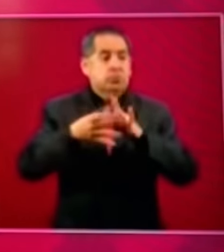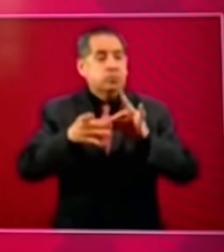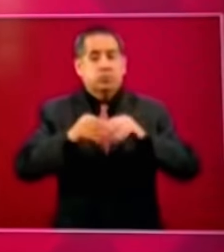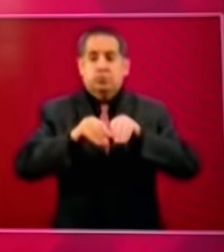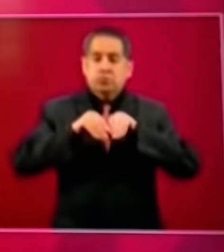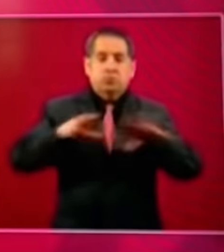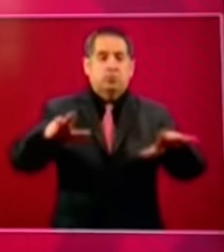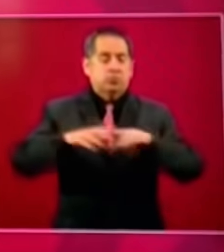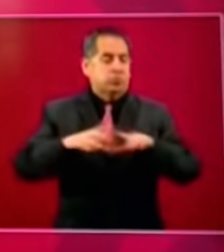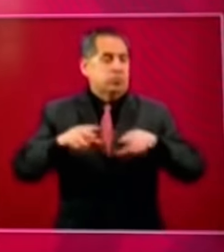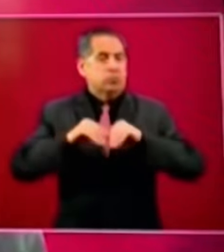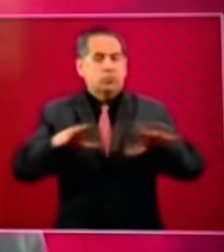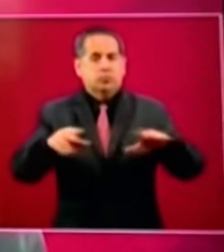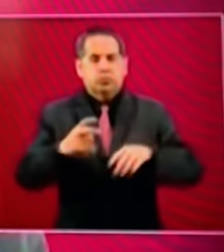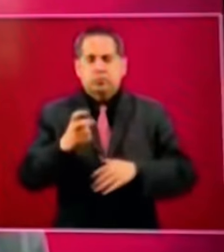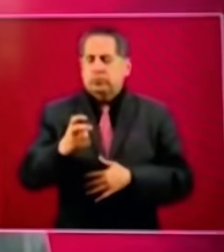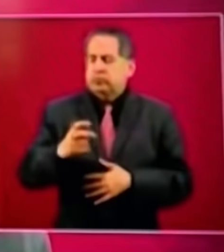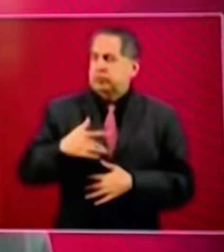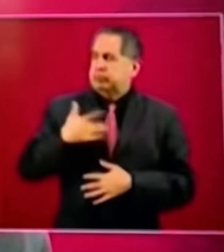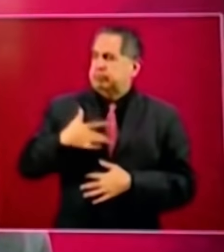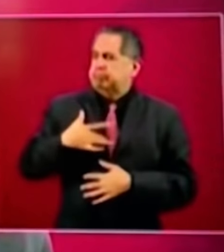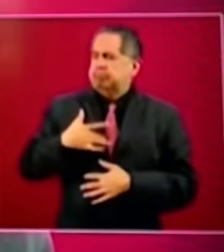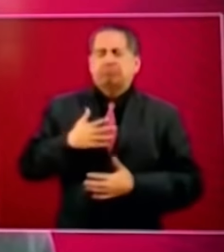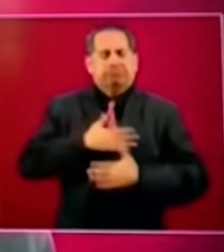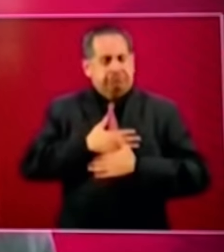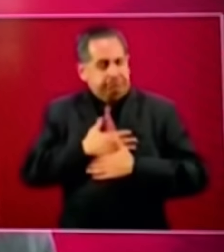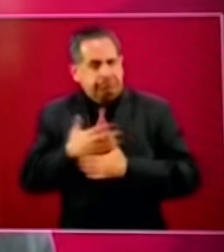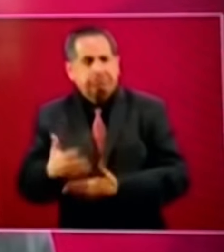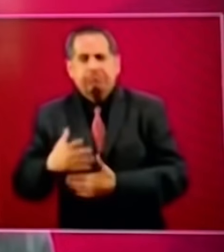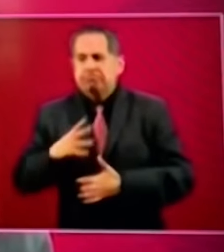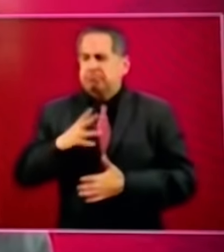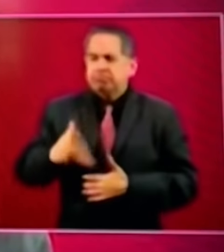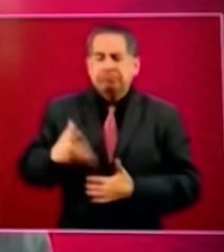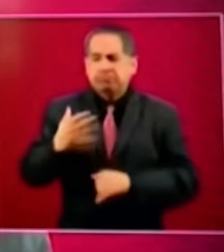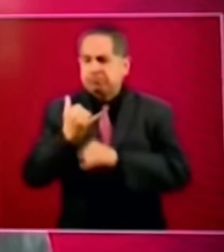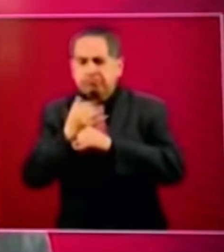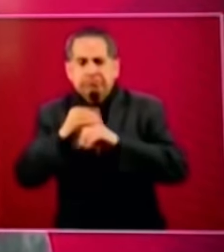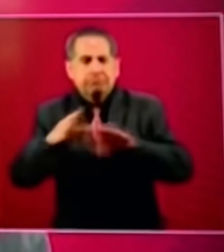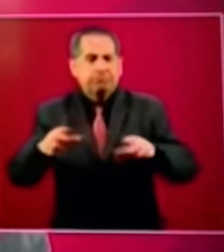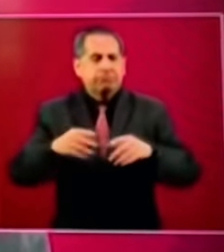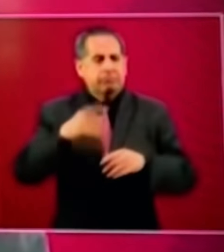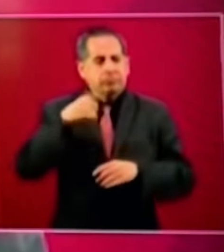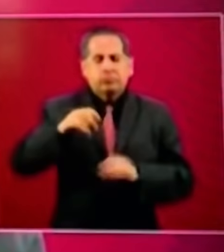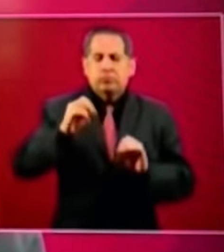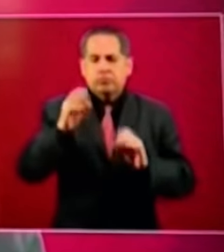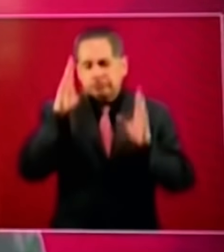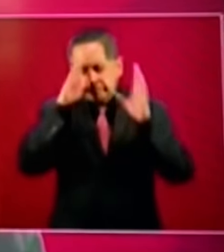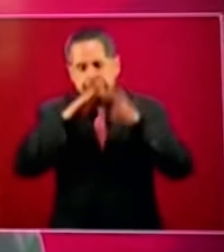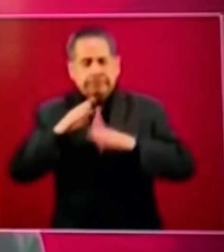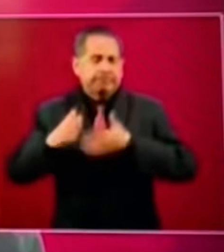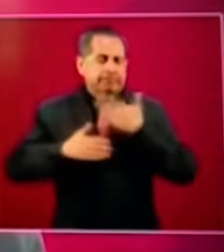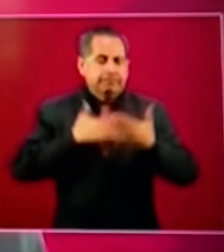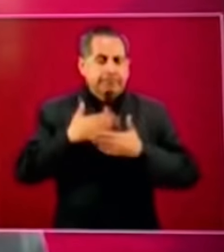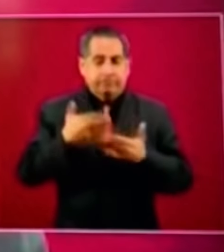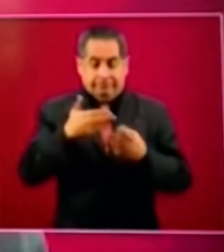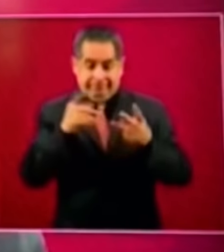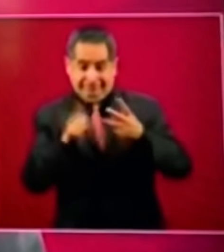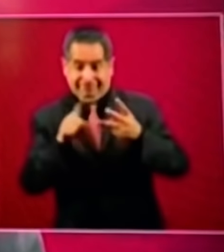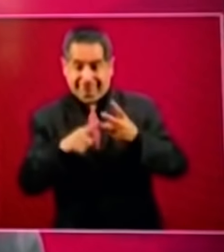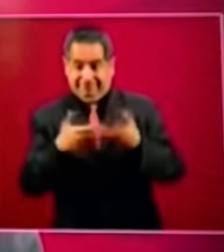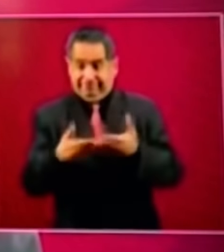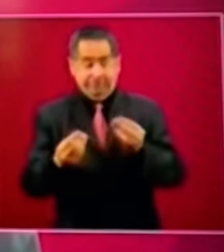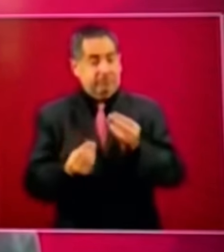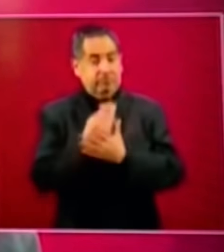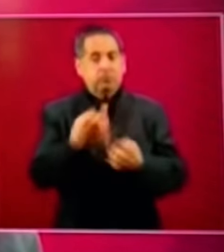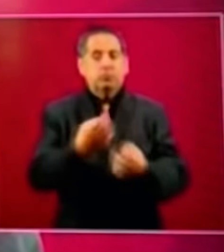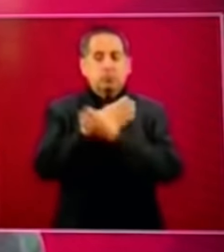público que nos llena de orgullo poder servir con información entretenimiento y ahora educación a todas